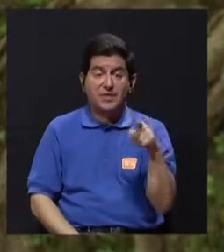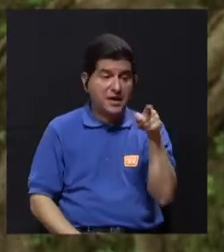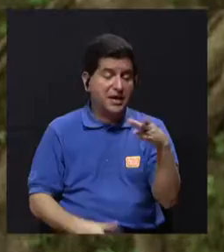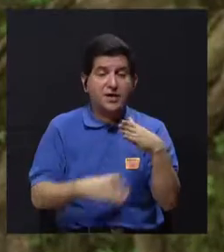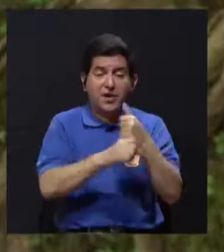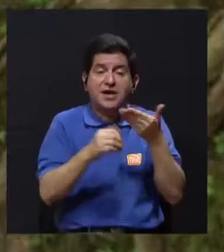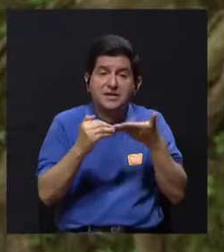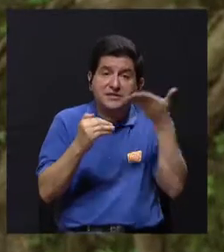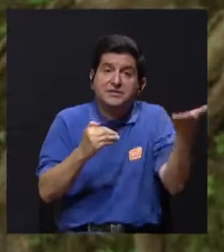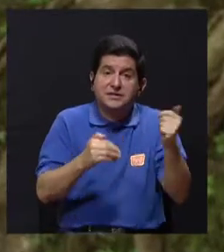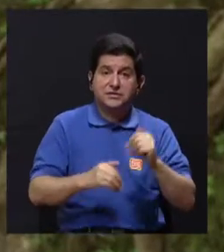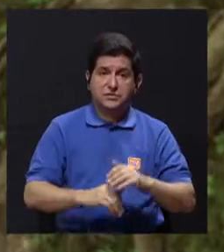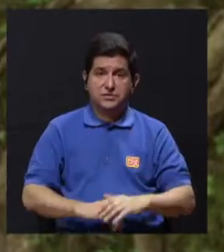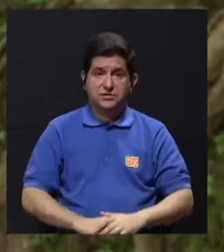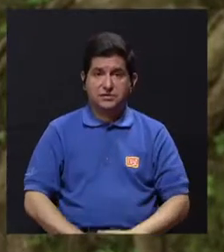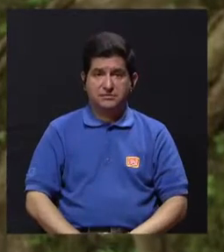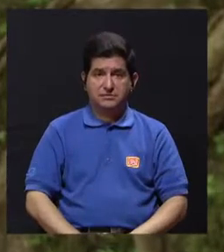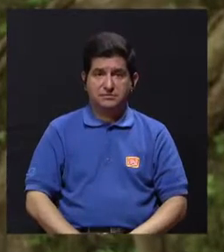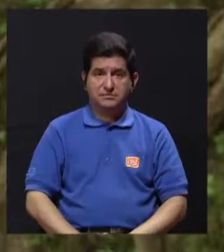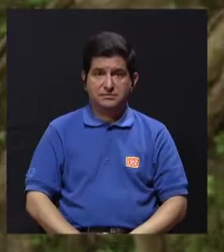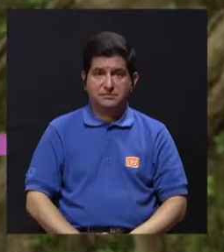el riesgo de hacerle las cosas también.